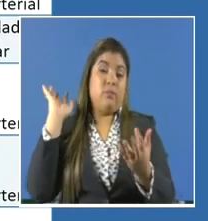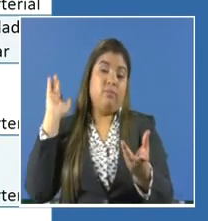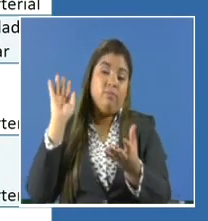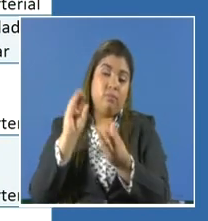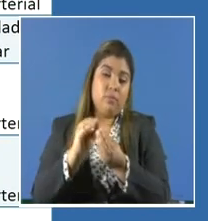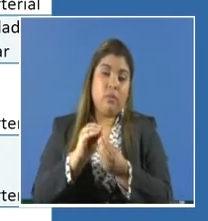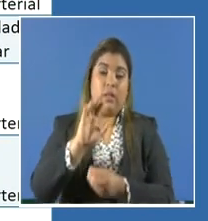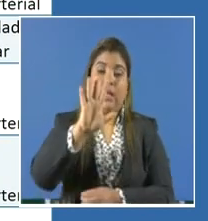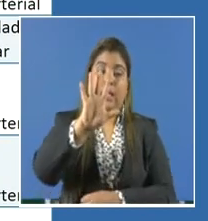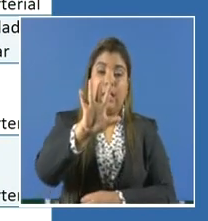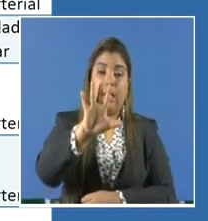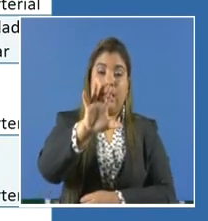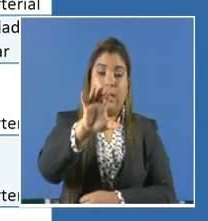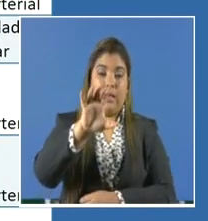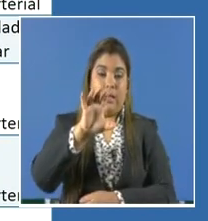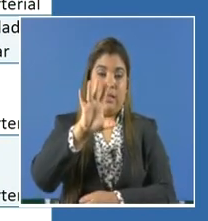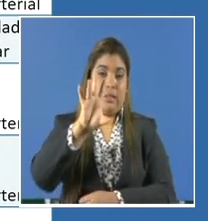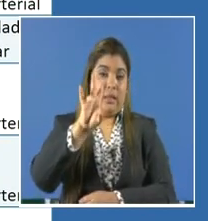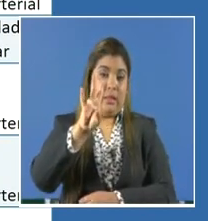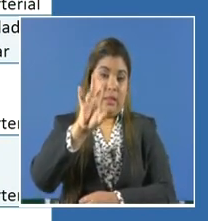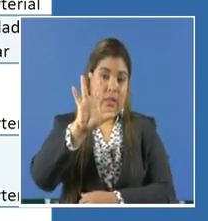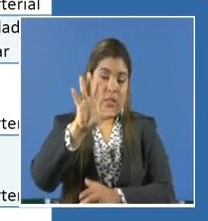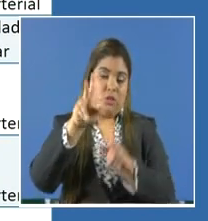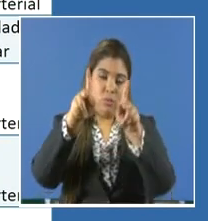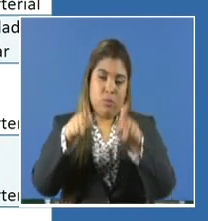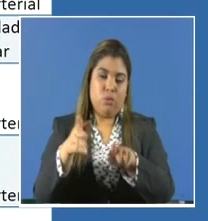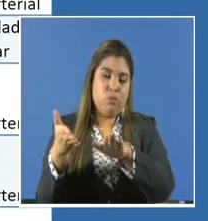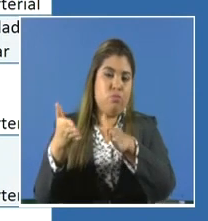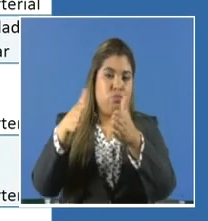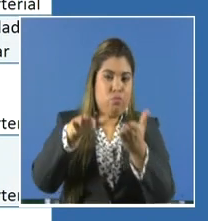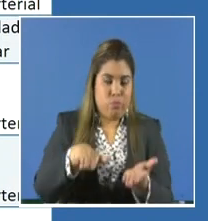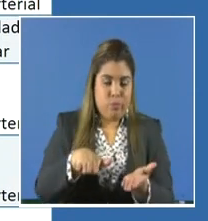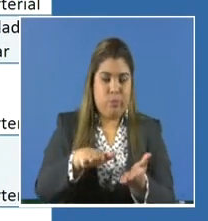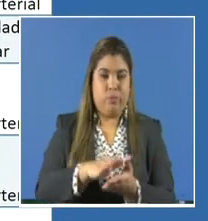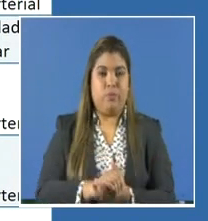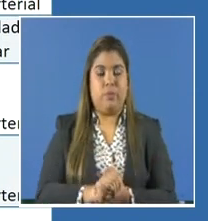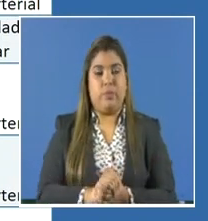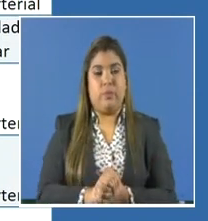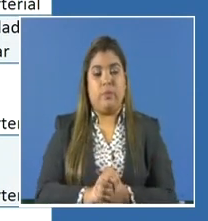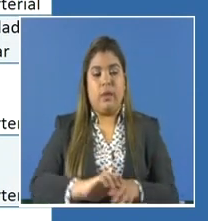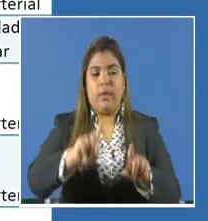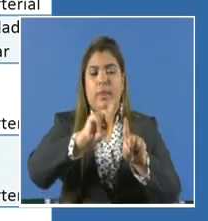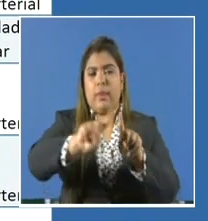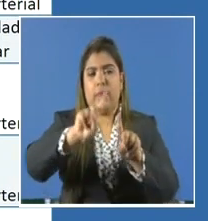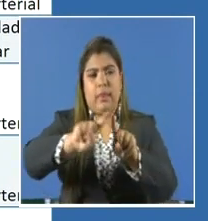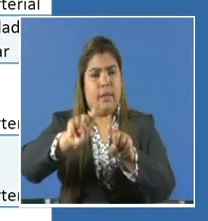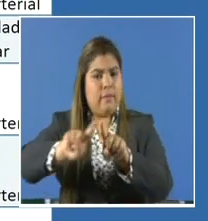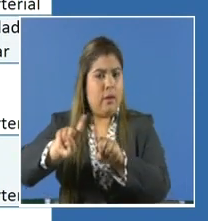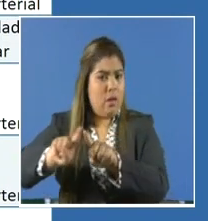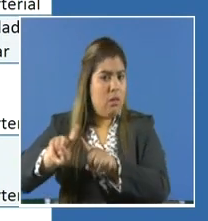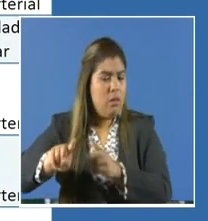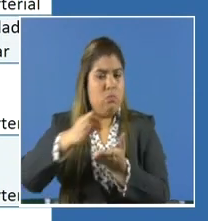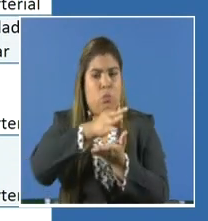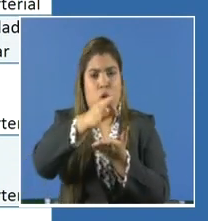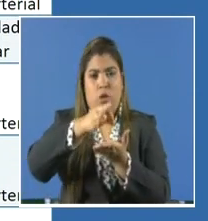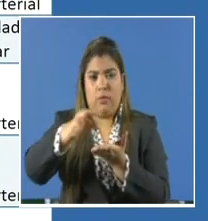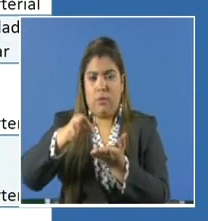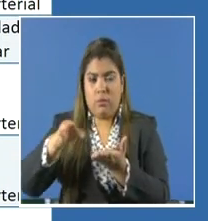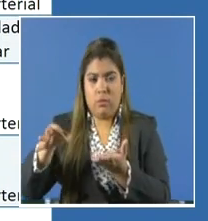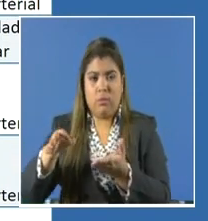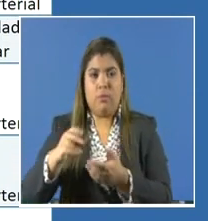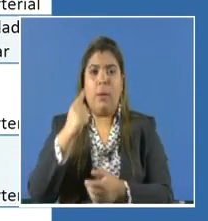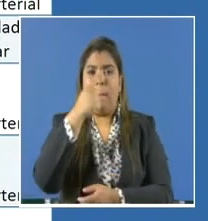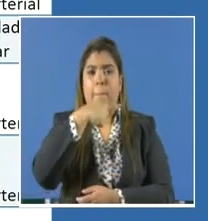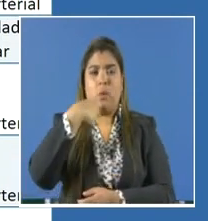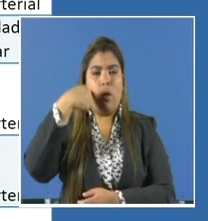de 575. Son de diferentes áreas de la gloria